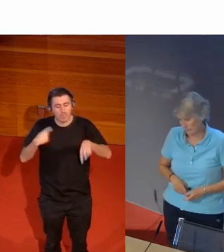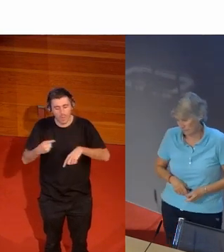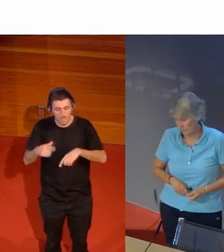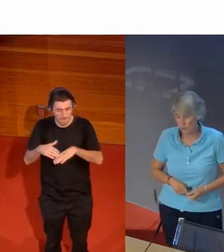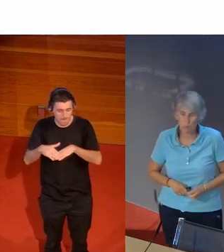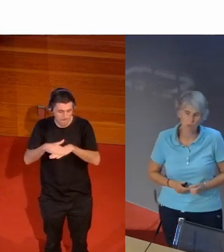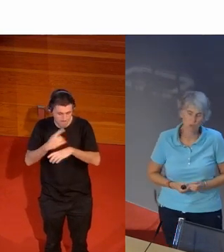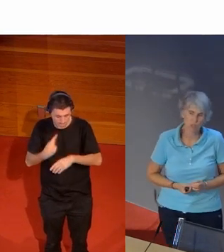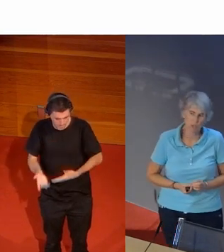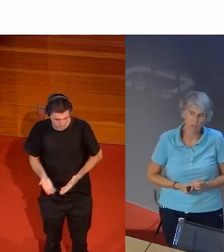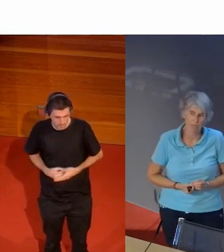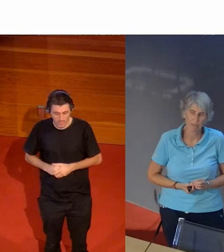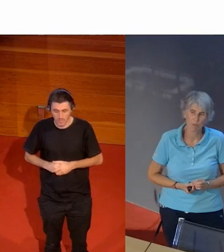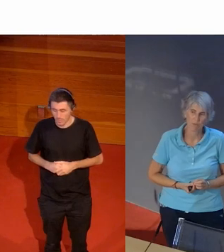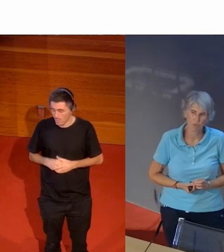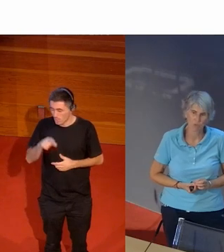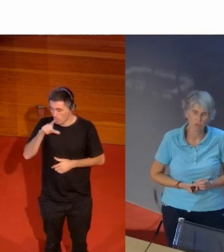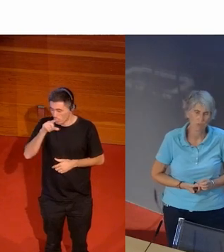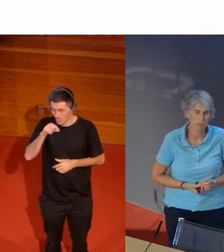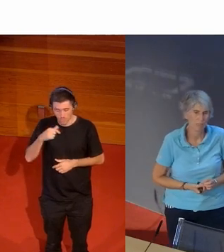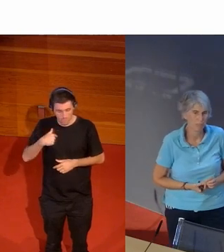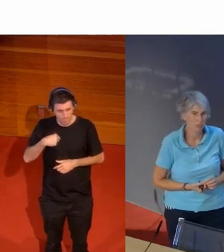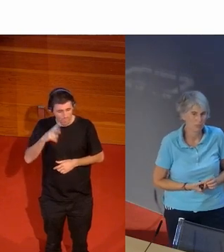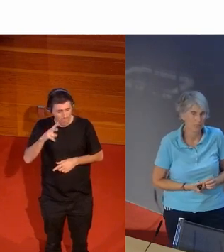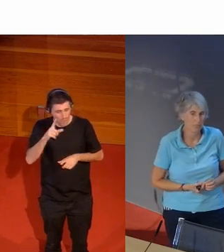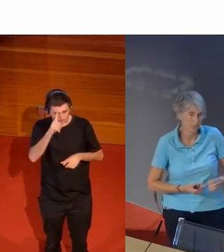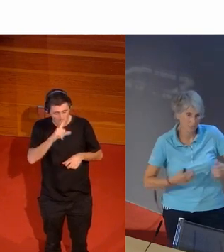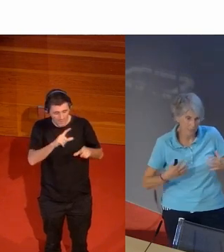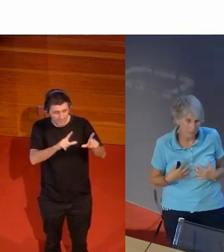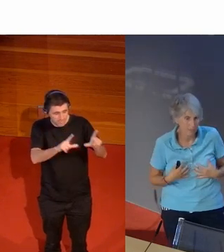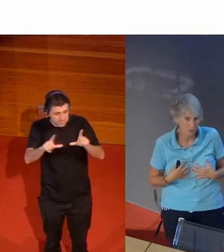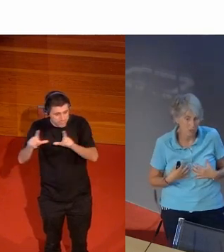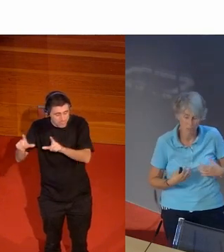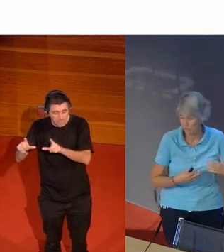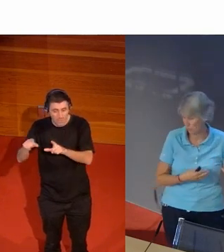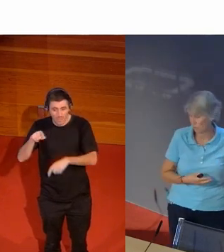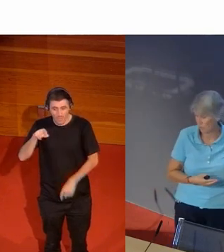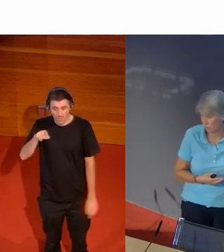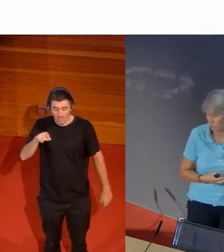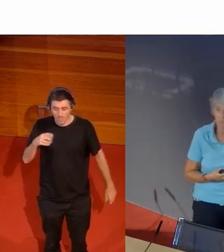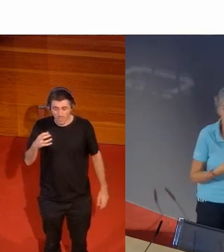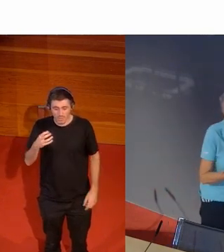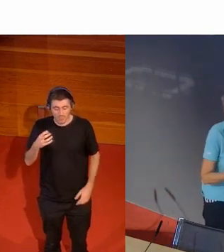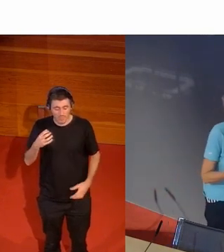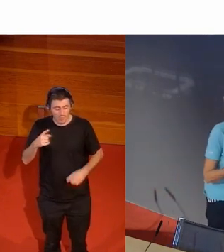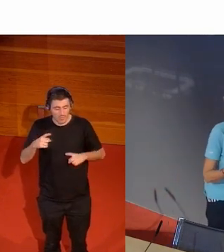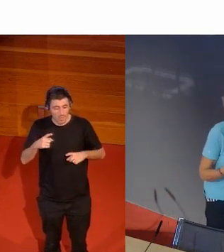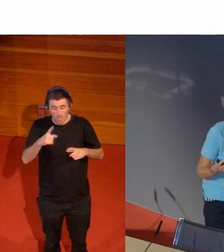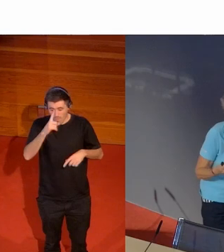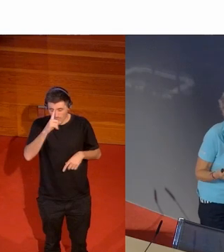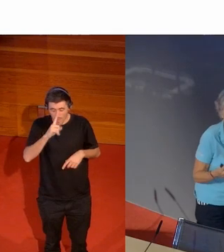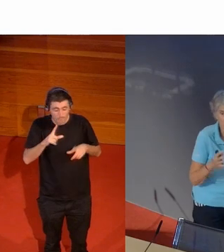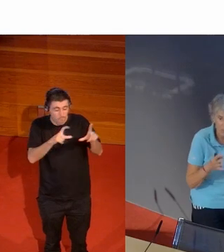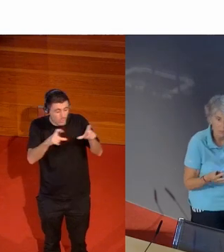Twitter grandota por todos los lados anda que no habrá fotos para poder sacar y tienes que sacar el pecho además es una foto muy deformada si